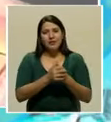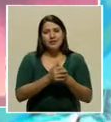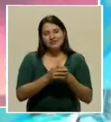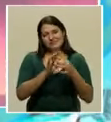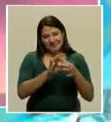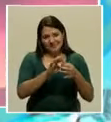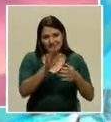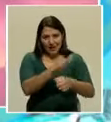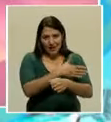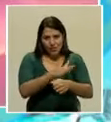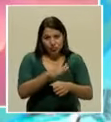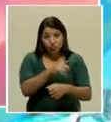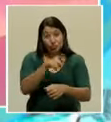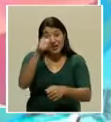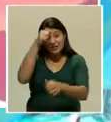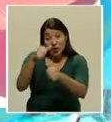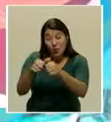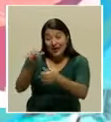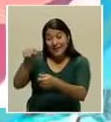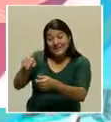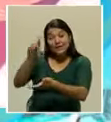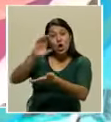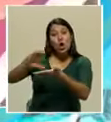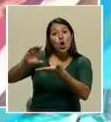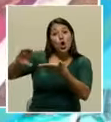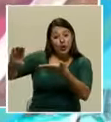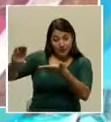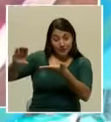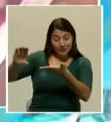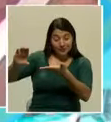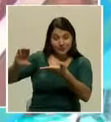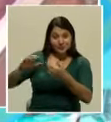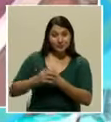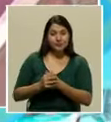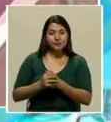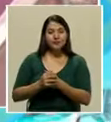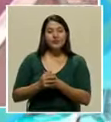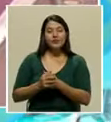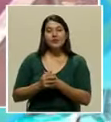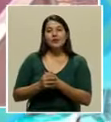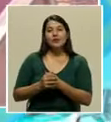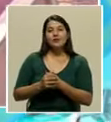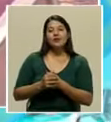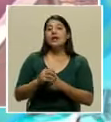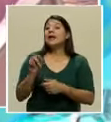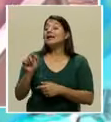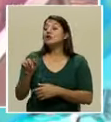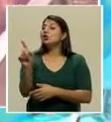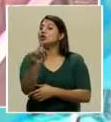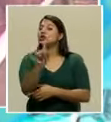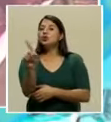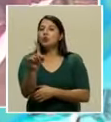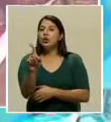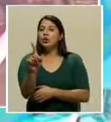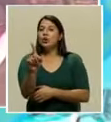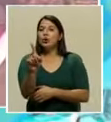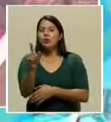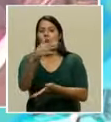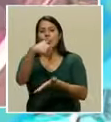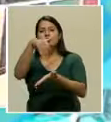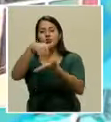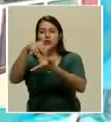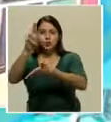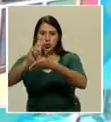esto era un colegio de primaria y secundaria. O sea, un colegio, no era un centro